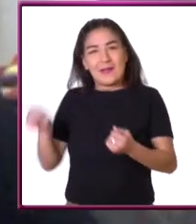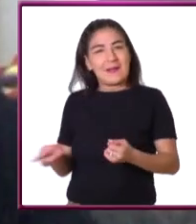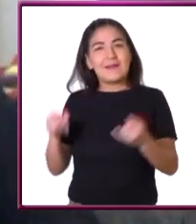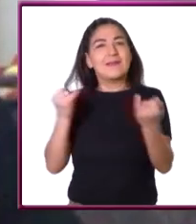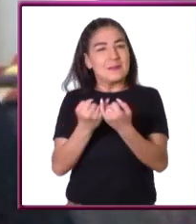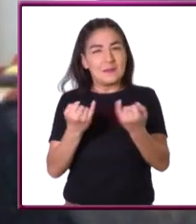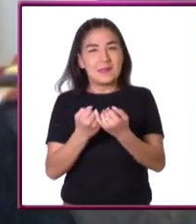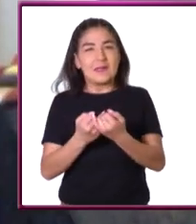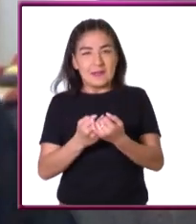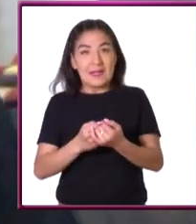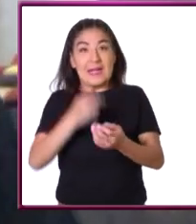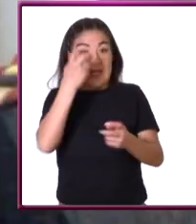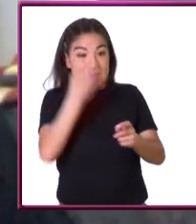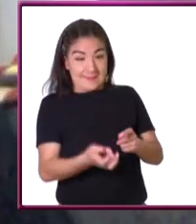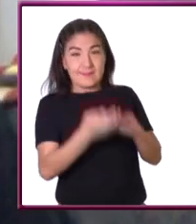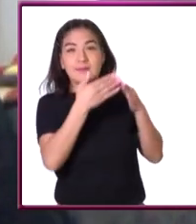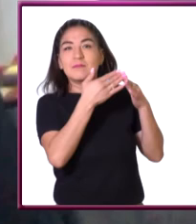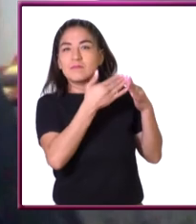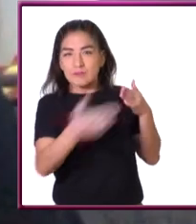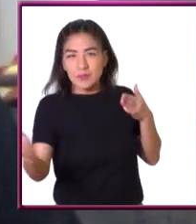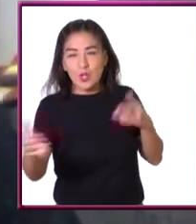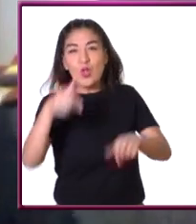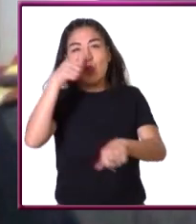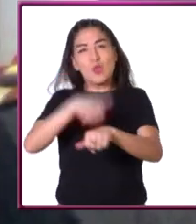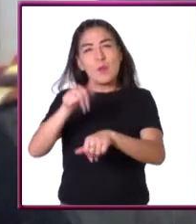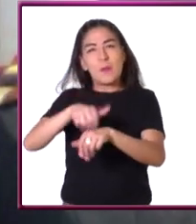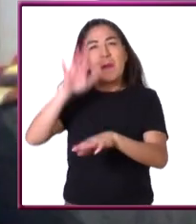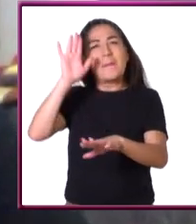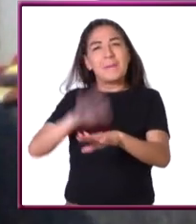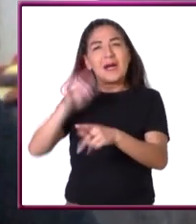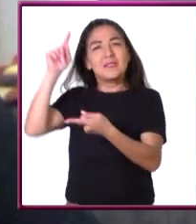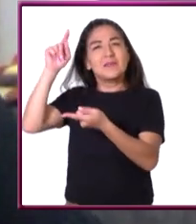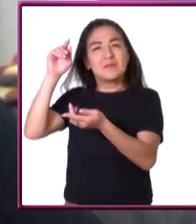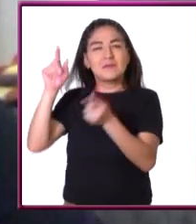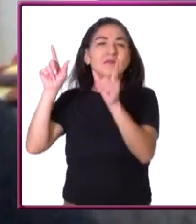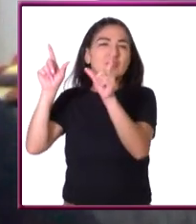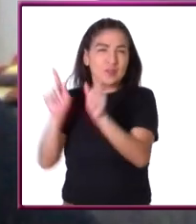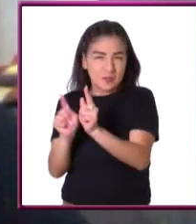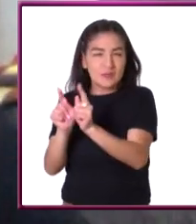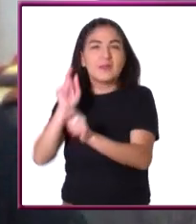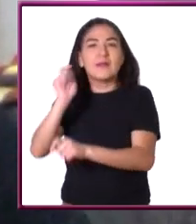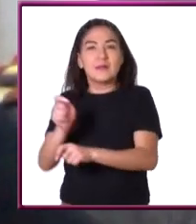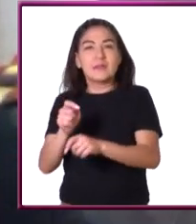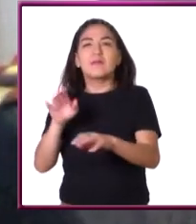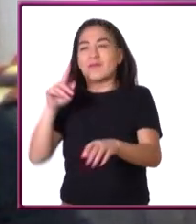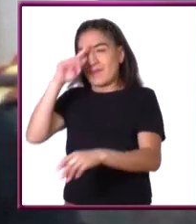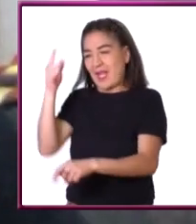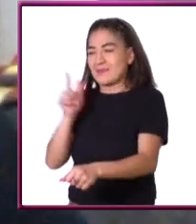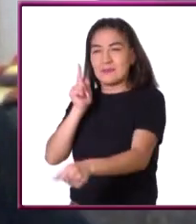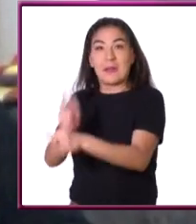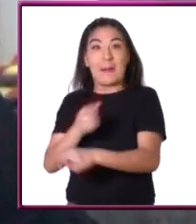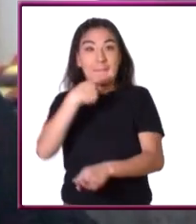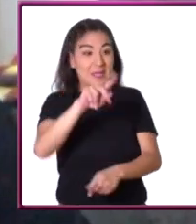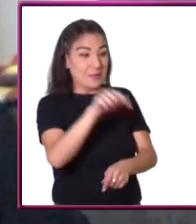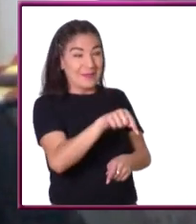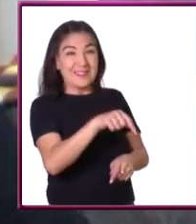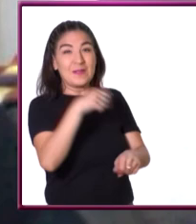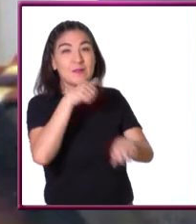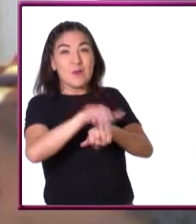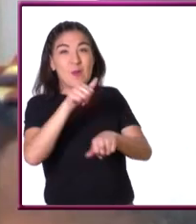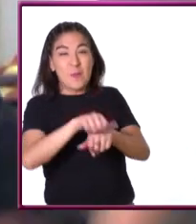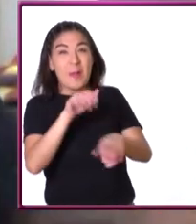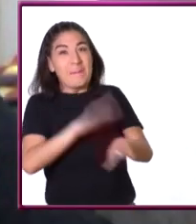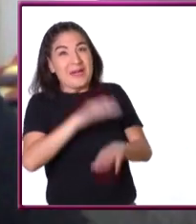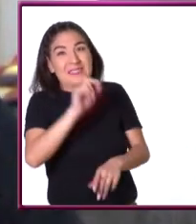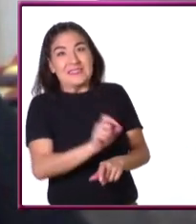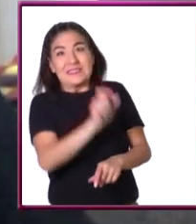empezando a manejar entonces a partir de ello pues los números chicos tienes una cierta forma de encontrarlos pero ya los grandes o